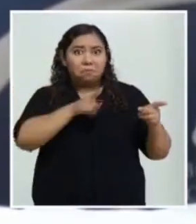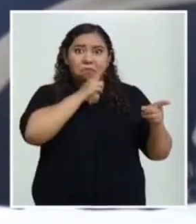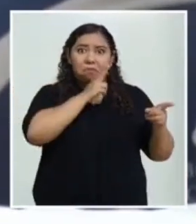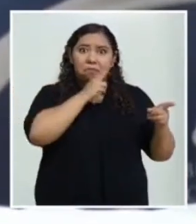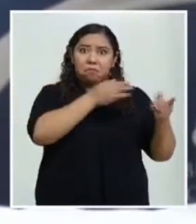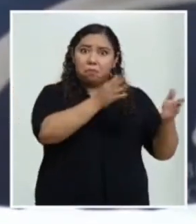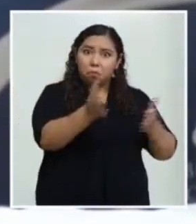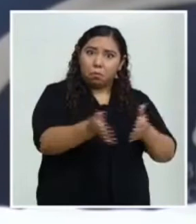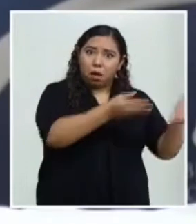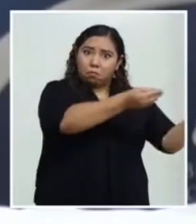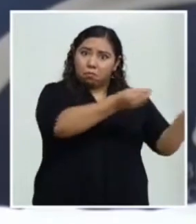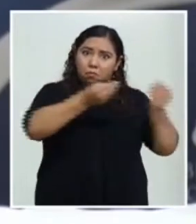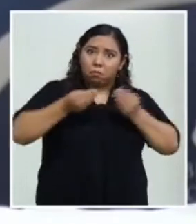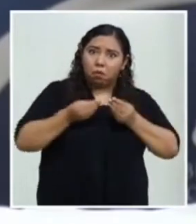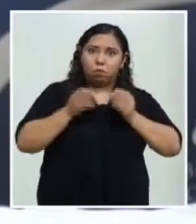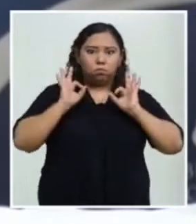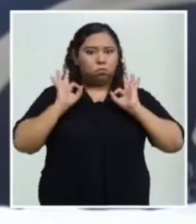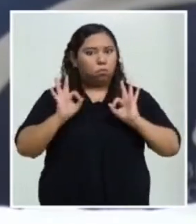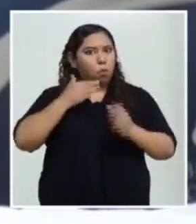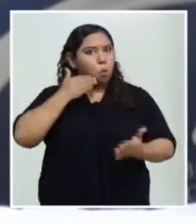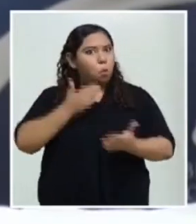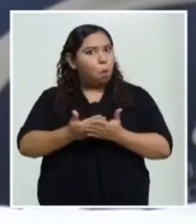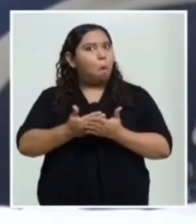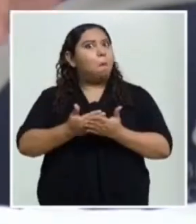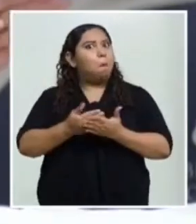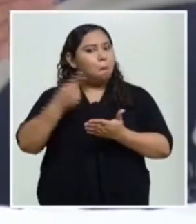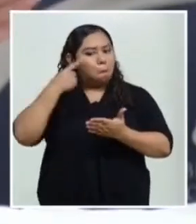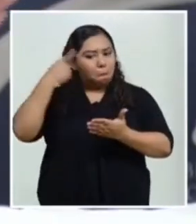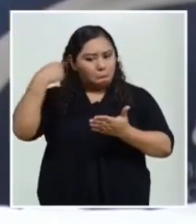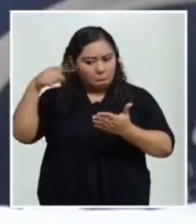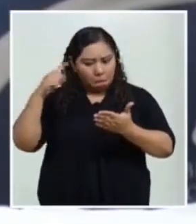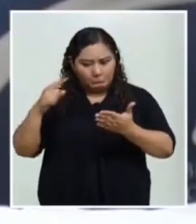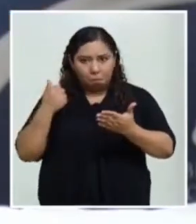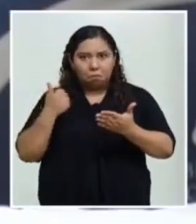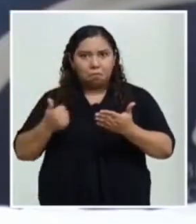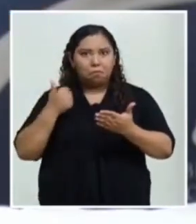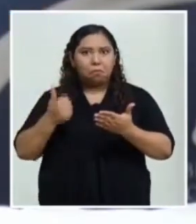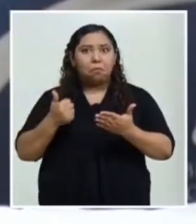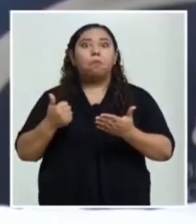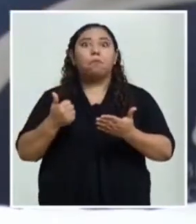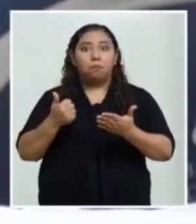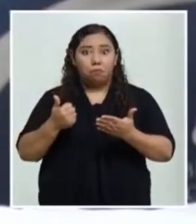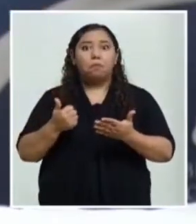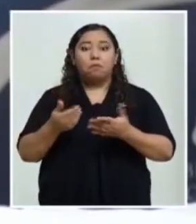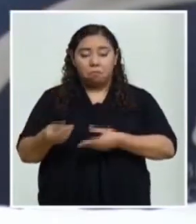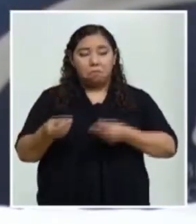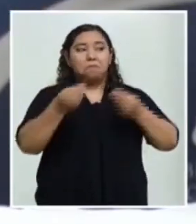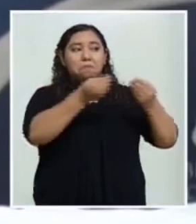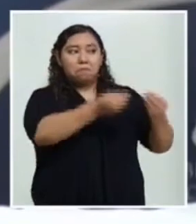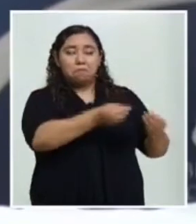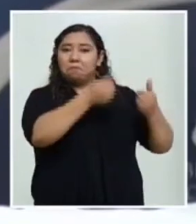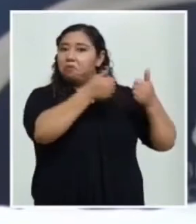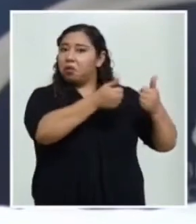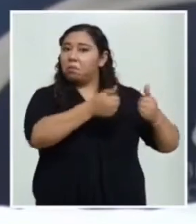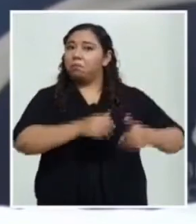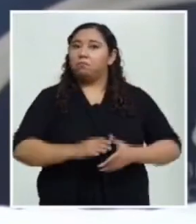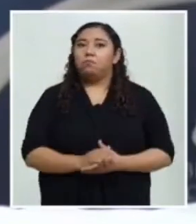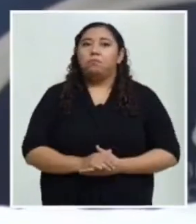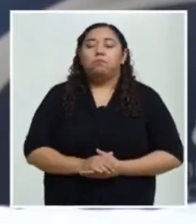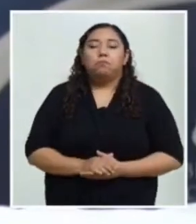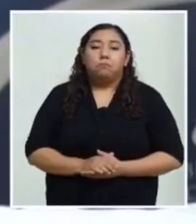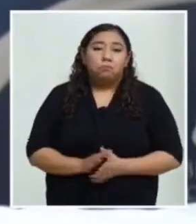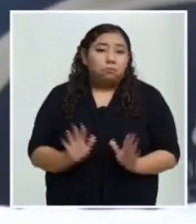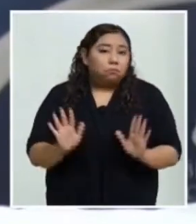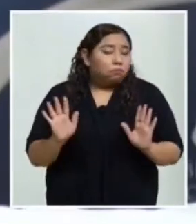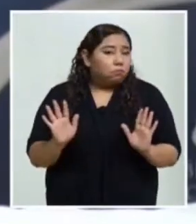las Américas. Y esa es información que tenemos de nuestra sede y que no tiene ningún otro interés más